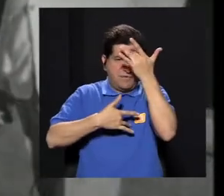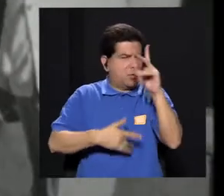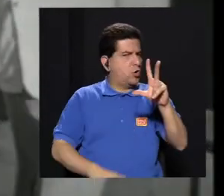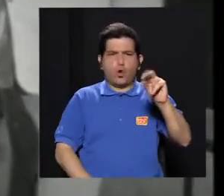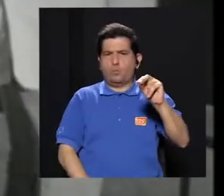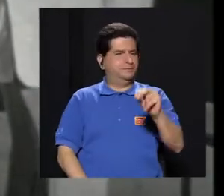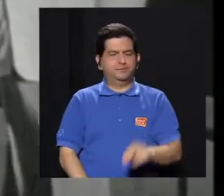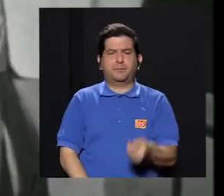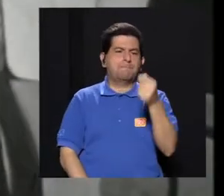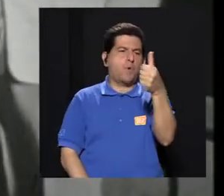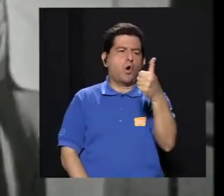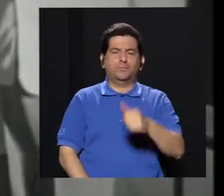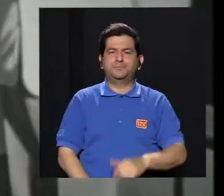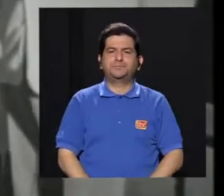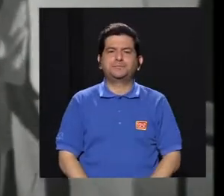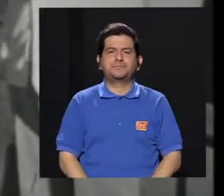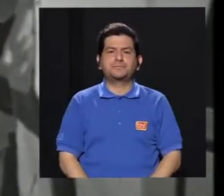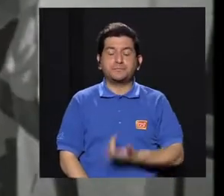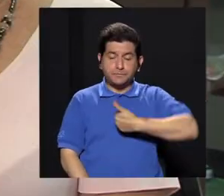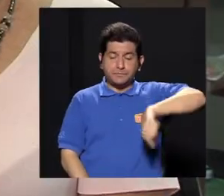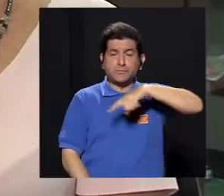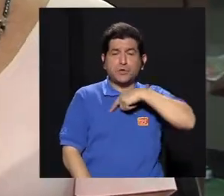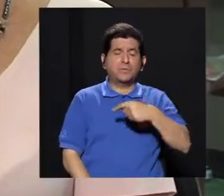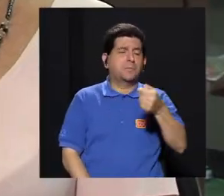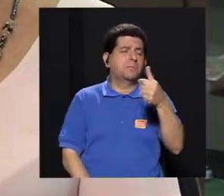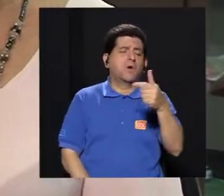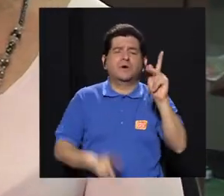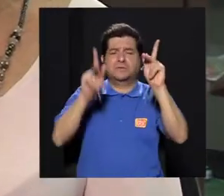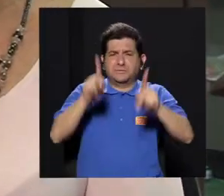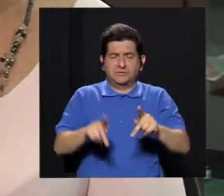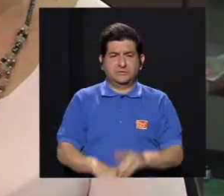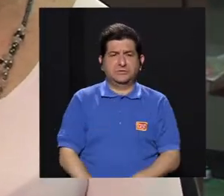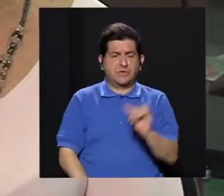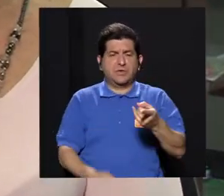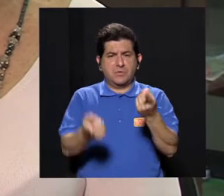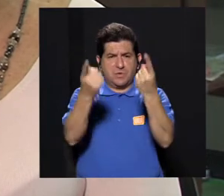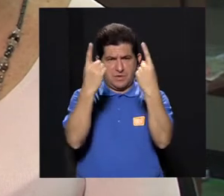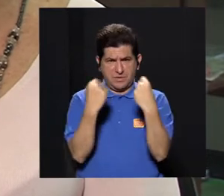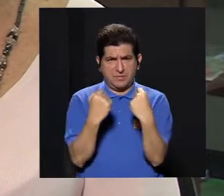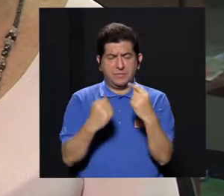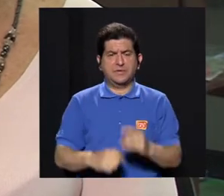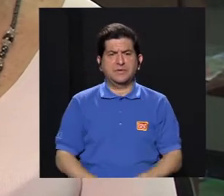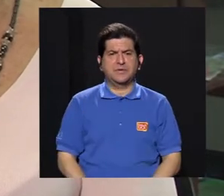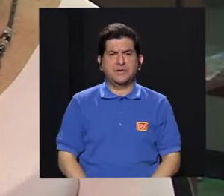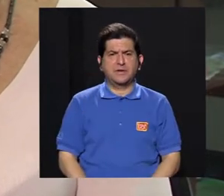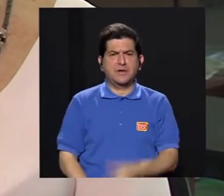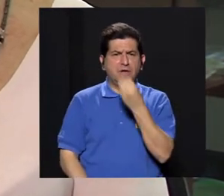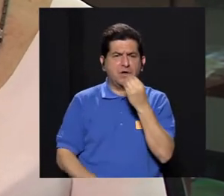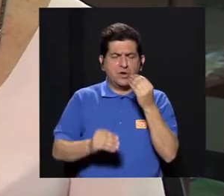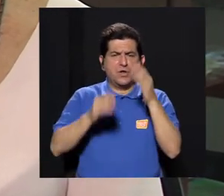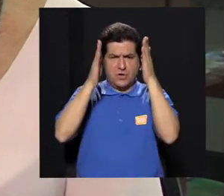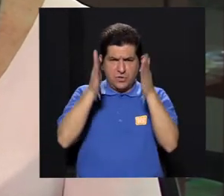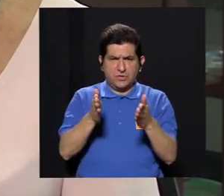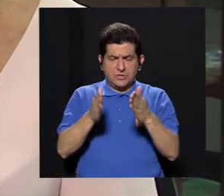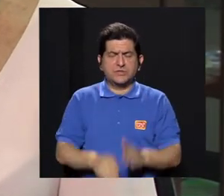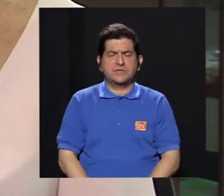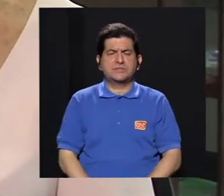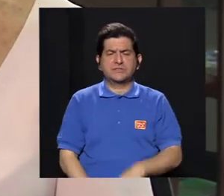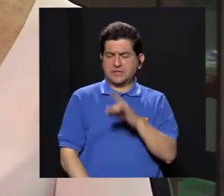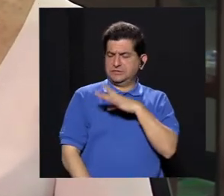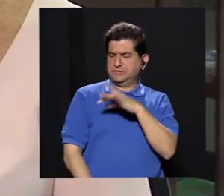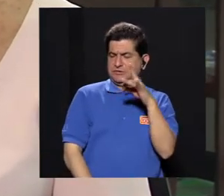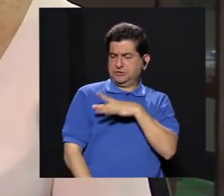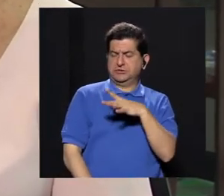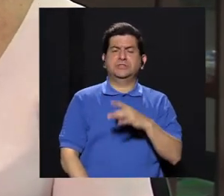enfermo, no, había muy poco. Nosotros éramos muy poquitas porque también vinieron algunas nutricionistas